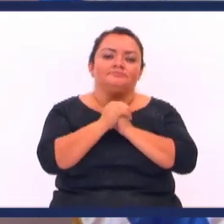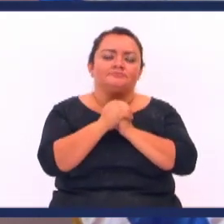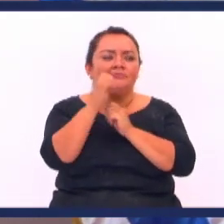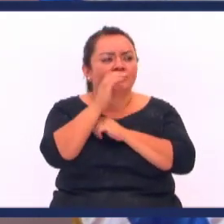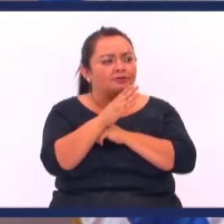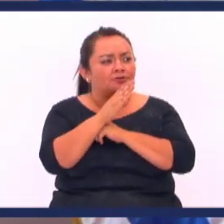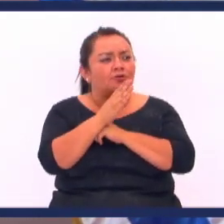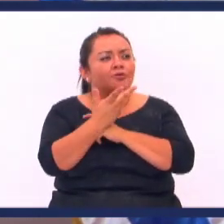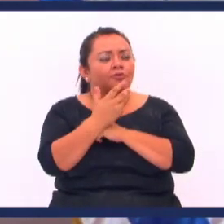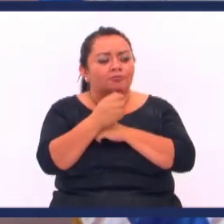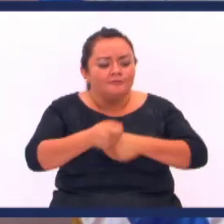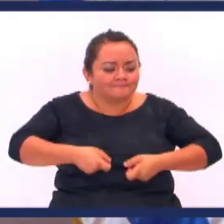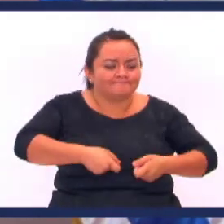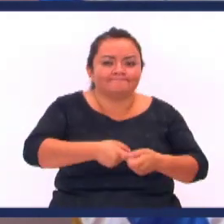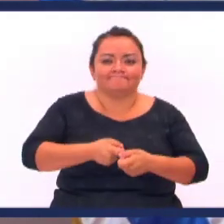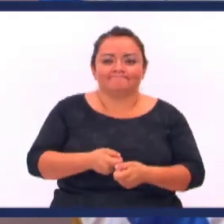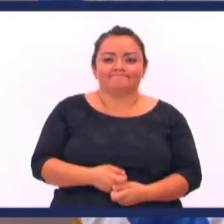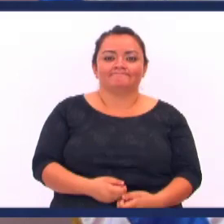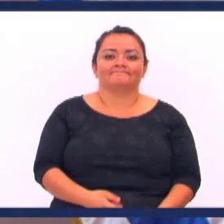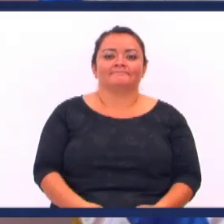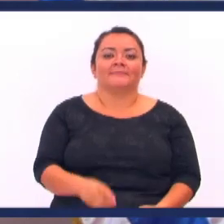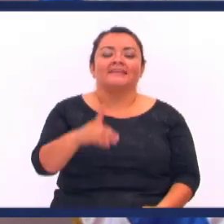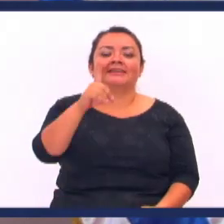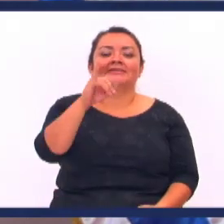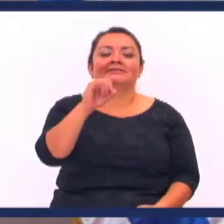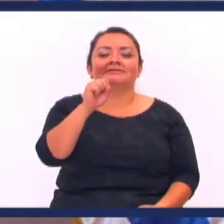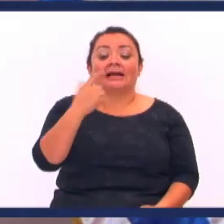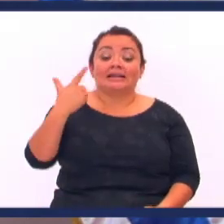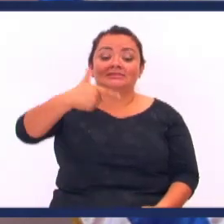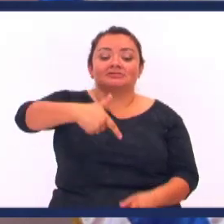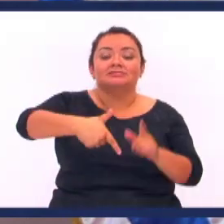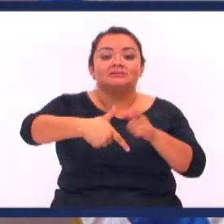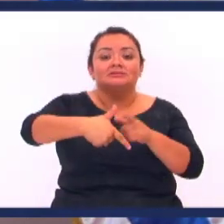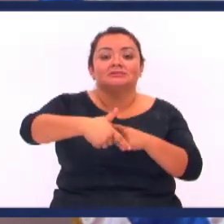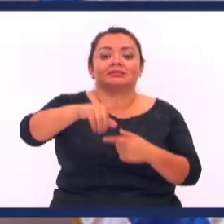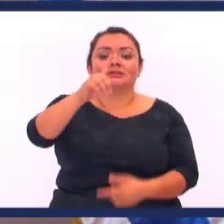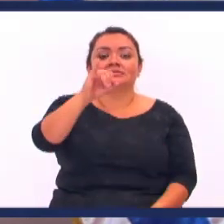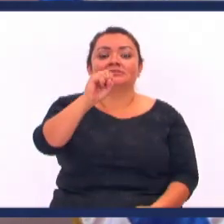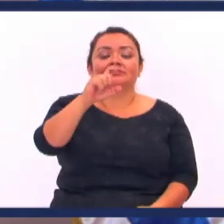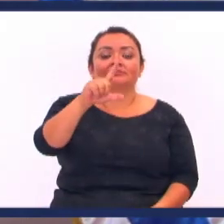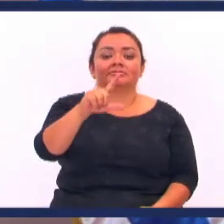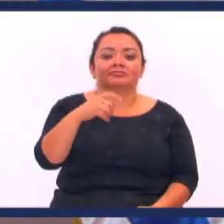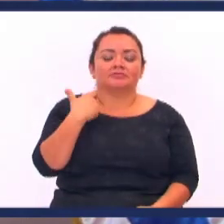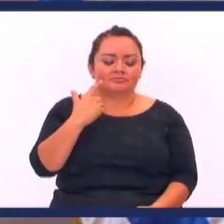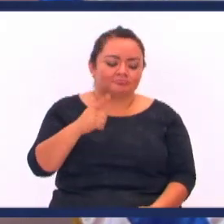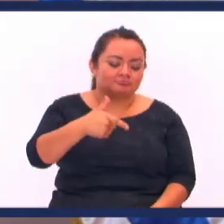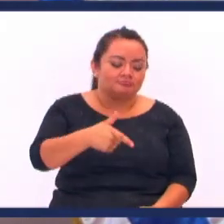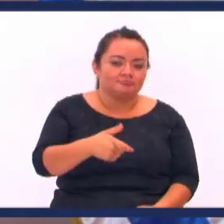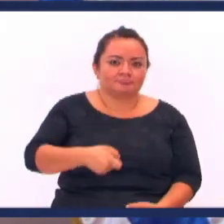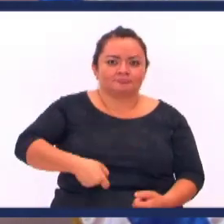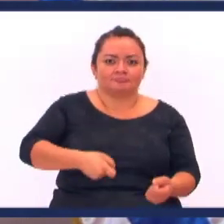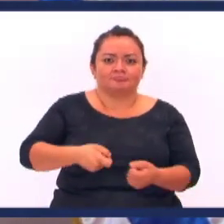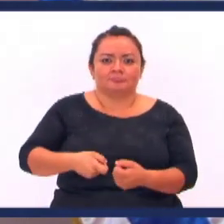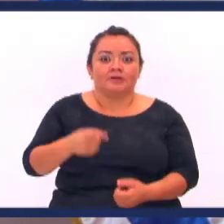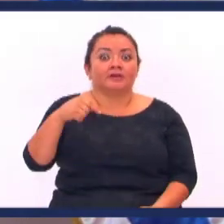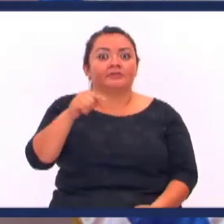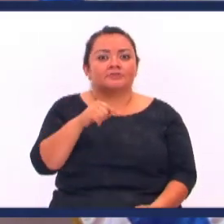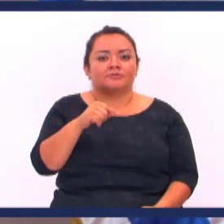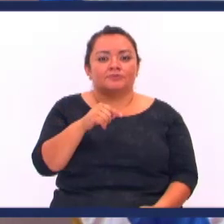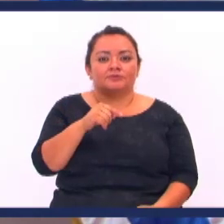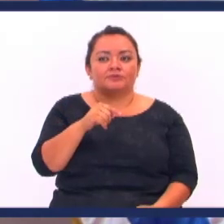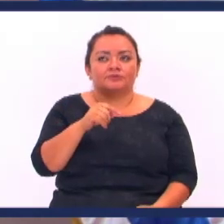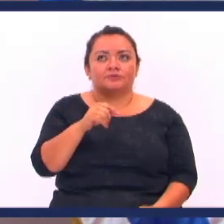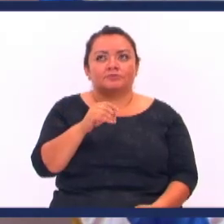Le digo mira Y como trapean esto Con diésel Con el diésel Que le echamos A los buses Y ellos